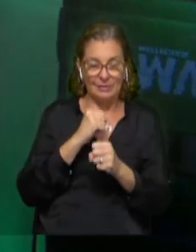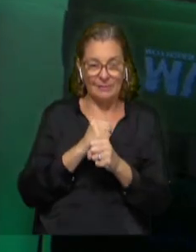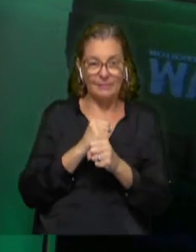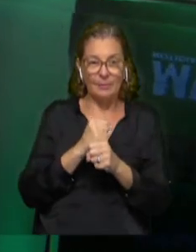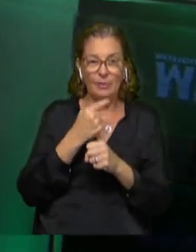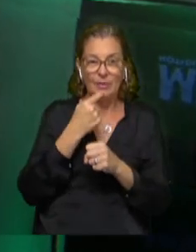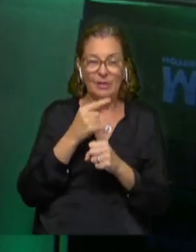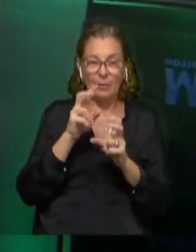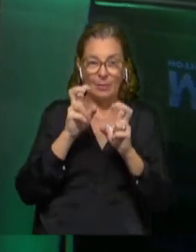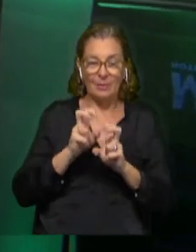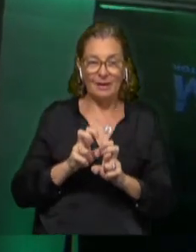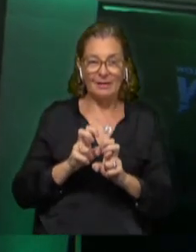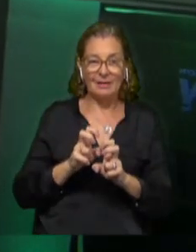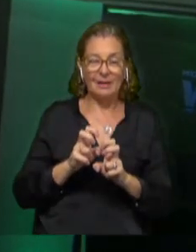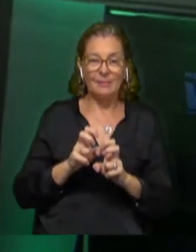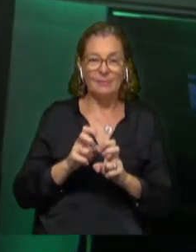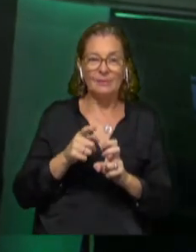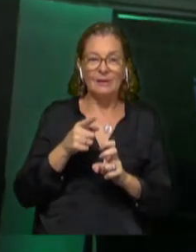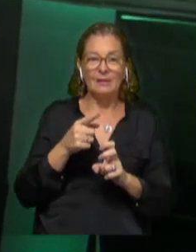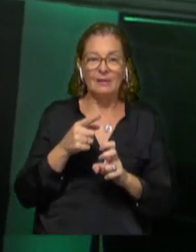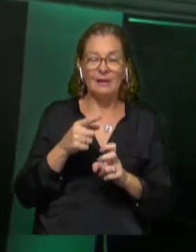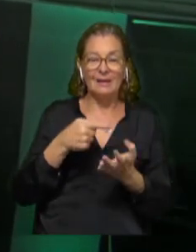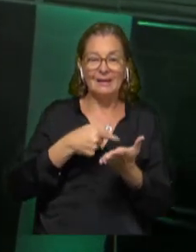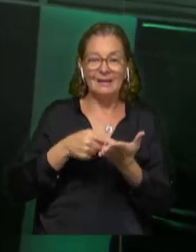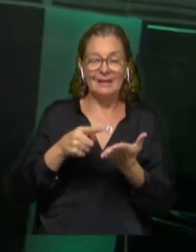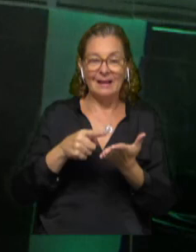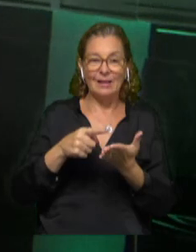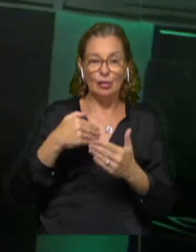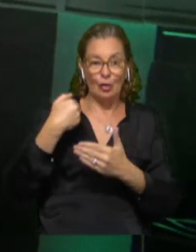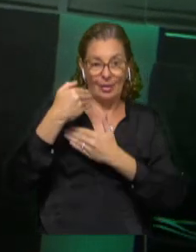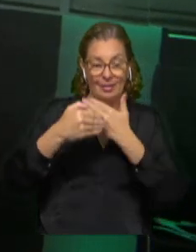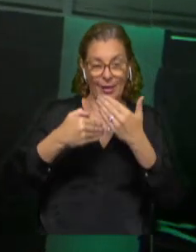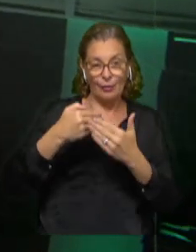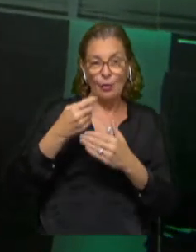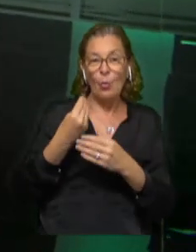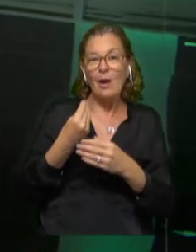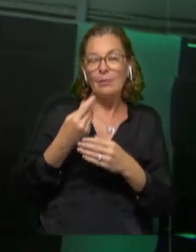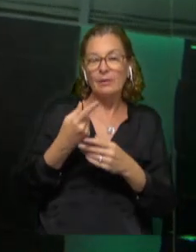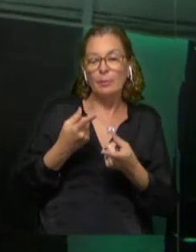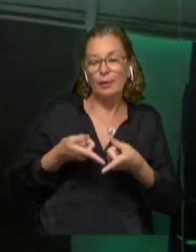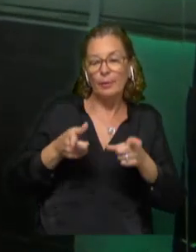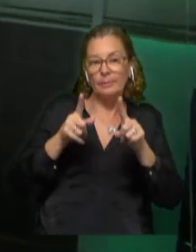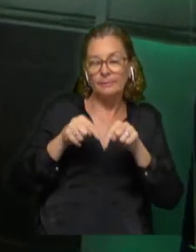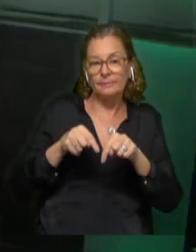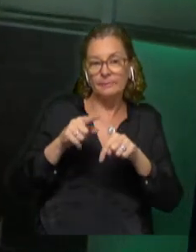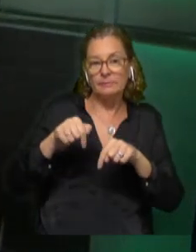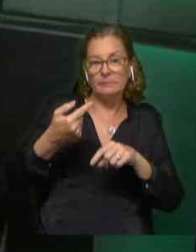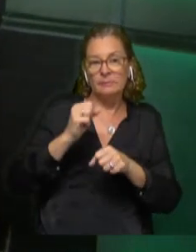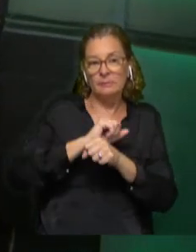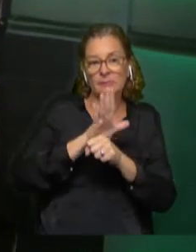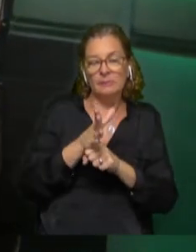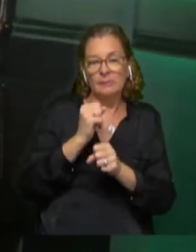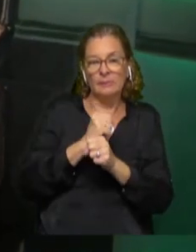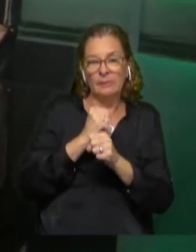Habíamos dicho que íbamos a analizar, en función de los datos que procesó el Centro de Estudios para el Desarrollo, cuál viene siendo la recuperación post-pandemia del mercado